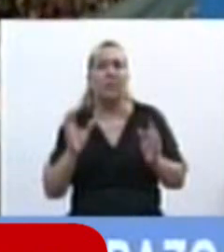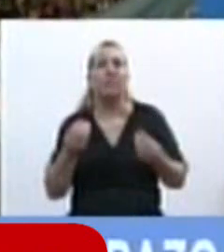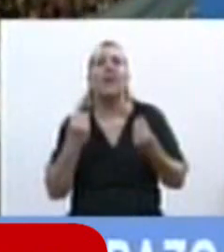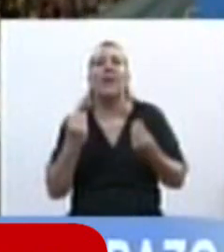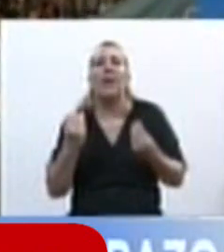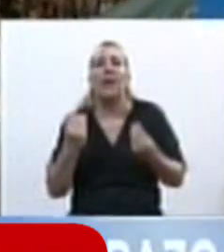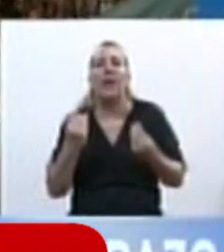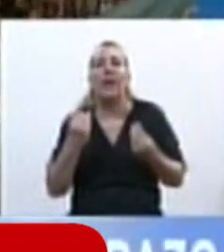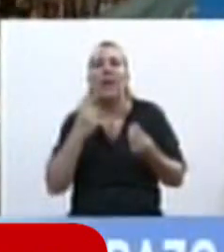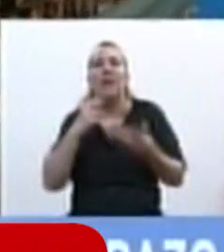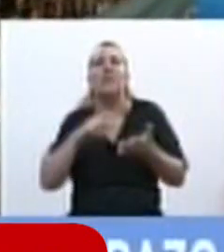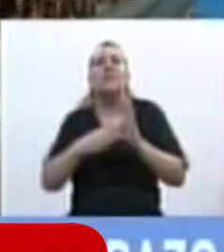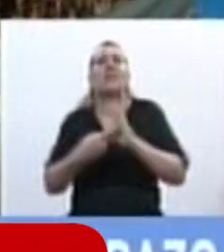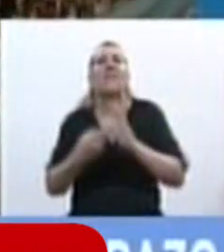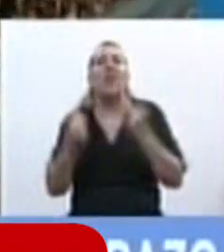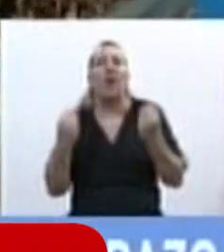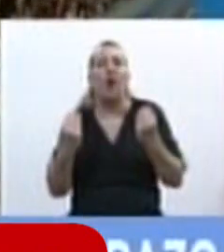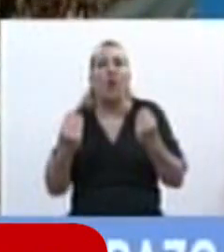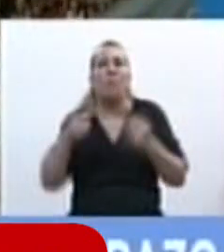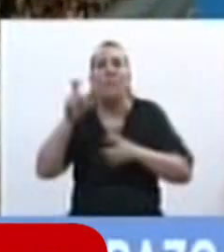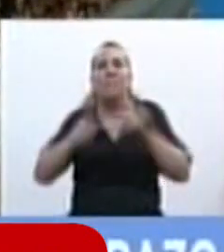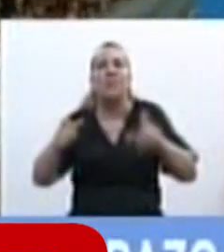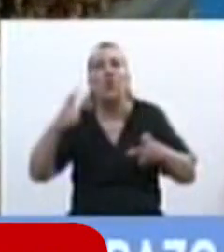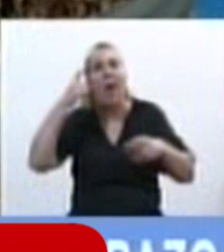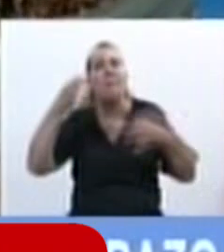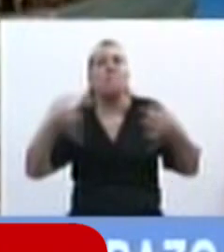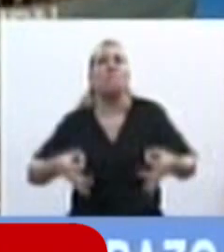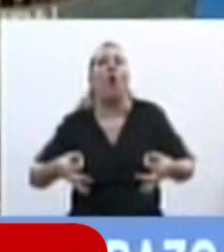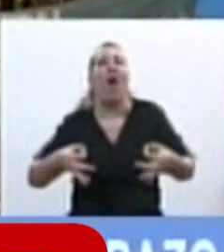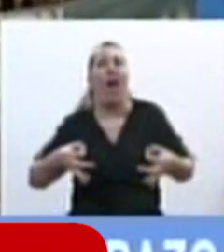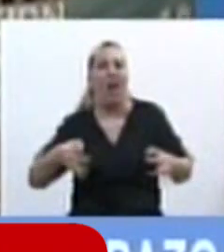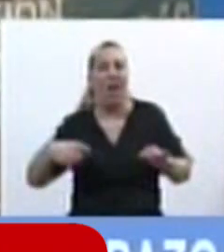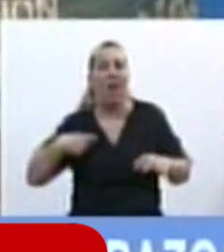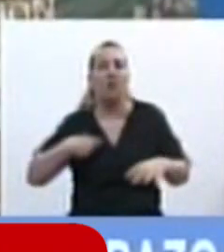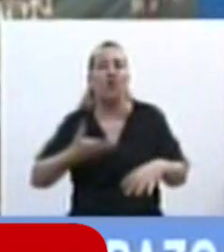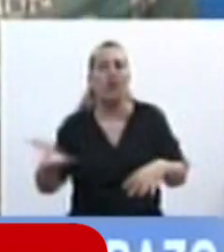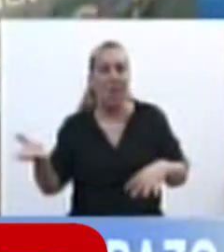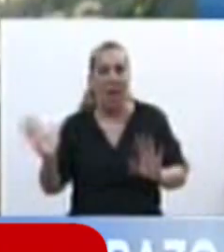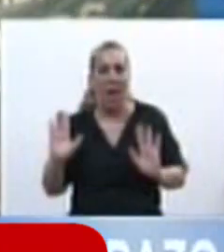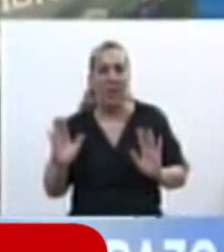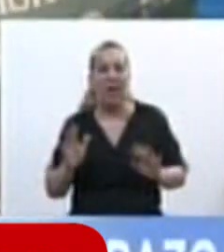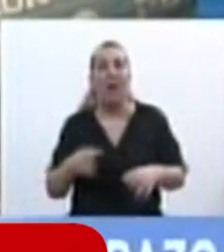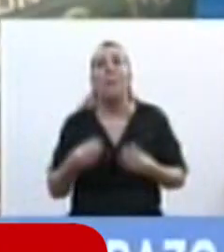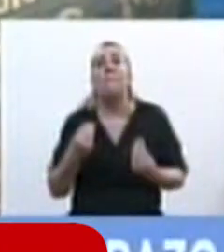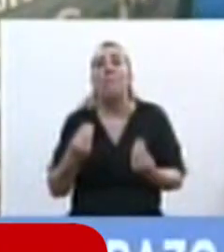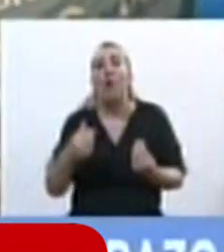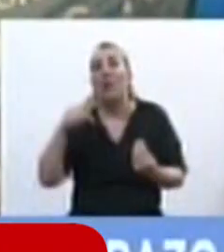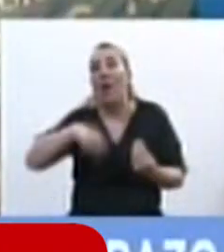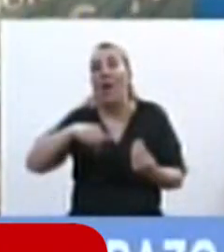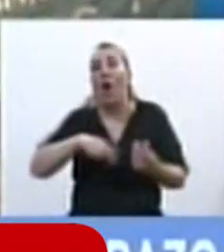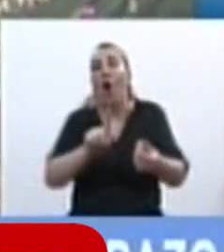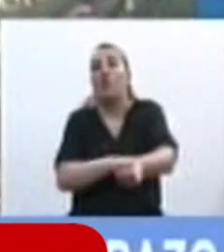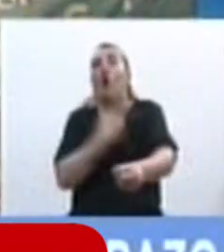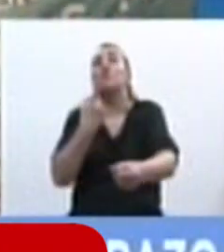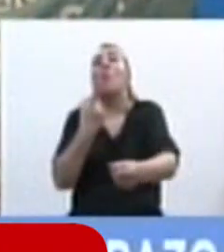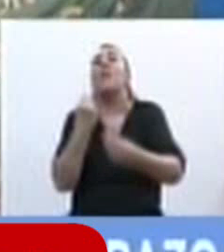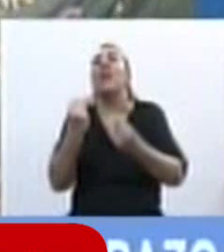significan los términos morales de la sociedad, porque en definitiva las costumbres es el conjunto